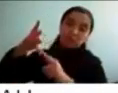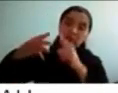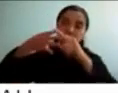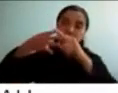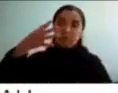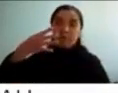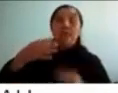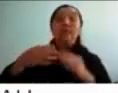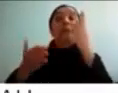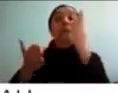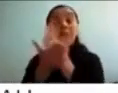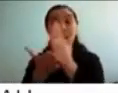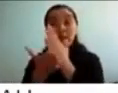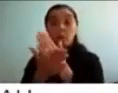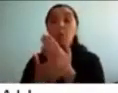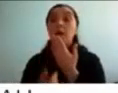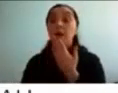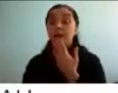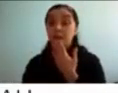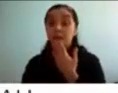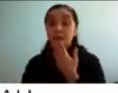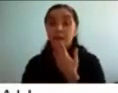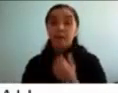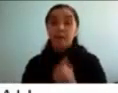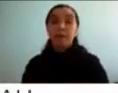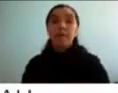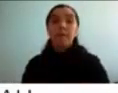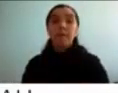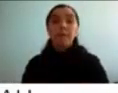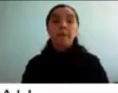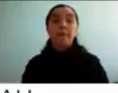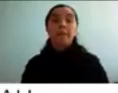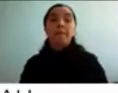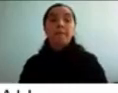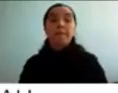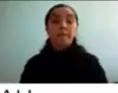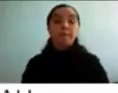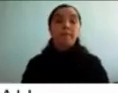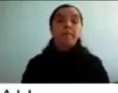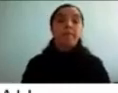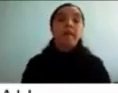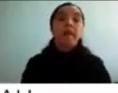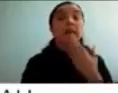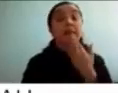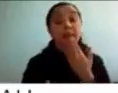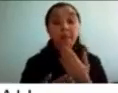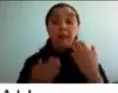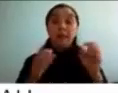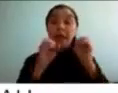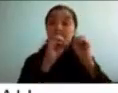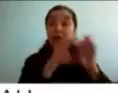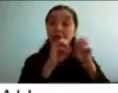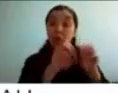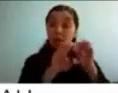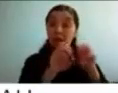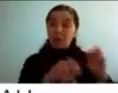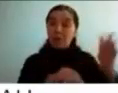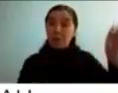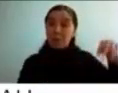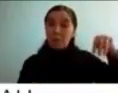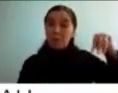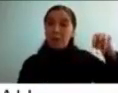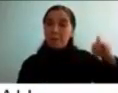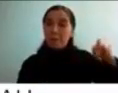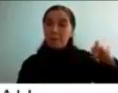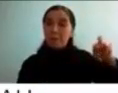en cuanto a los parenting program la psicoeducación para padres en el TDAH induce cambios a los padres